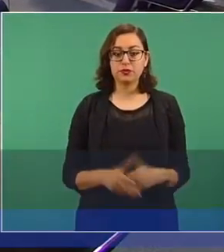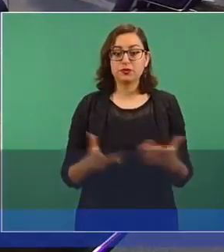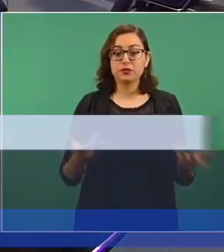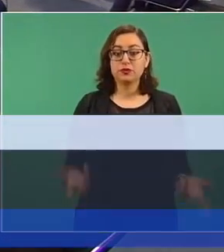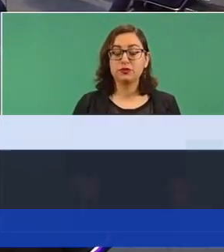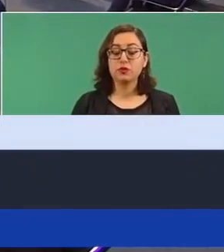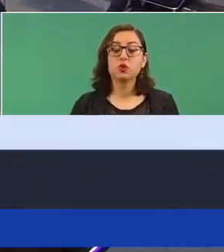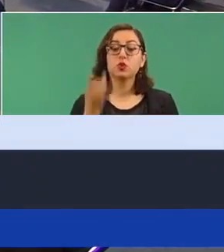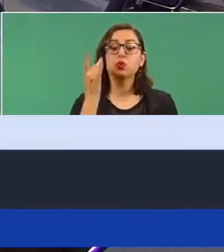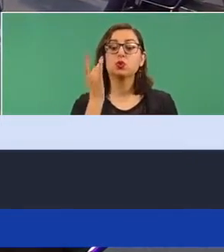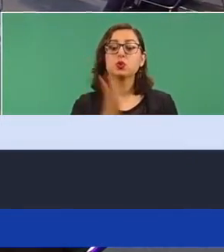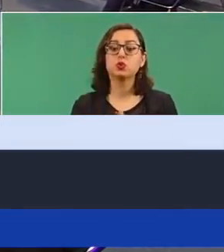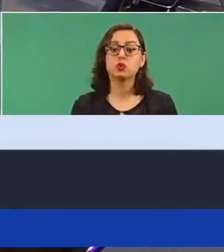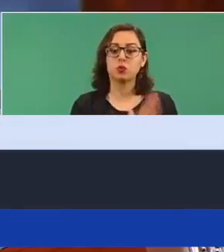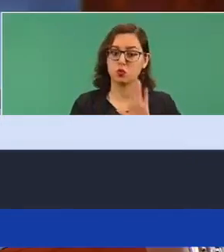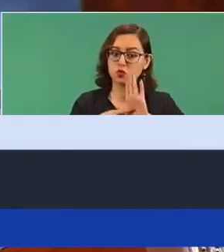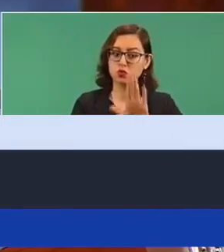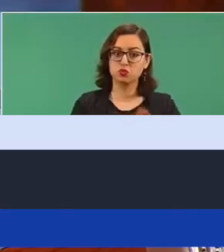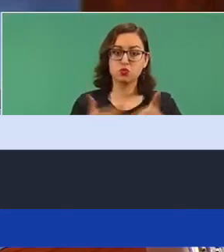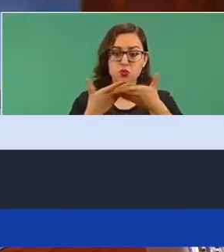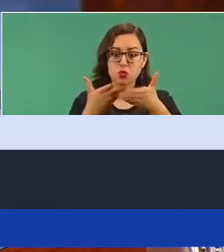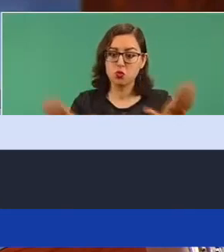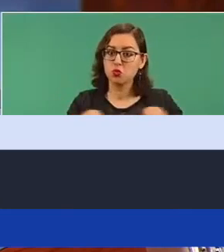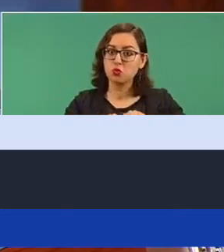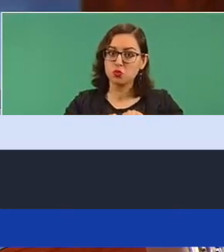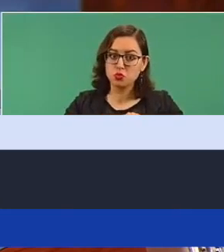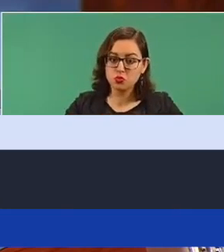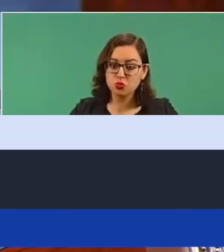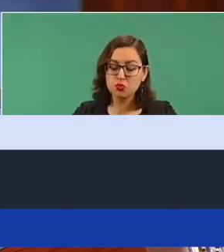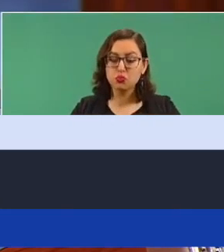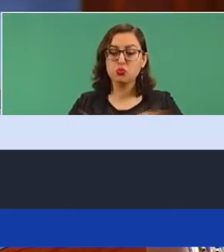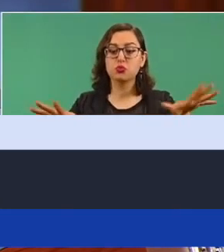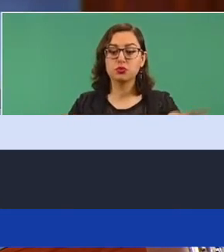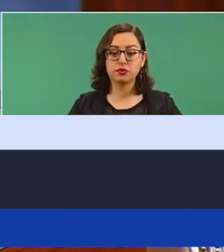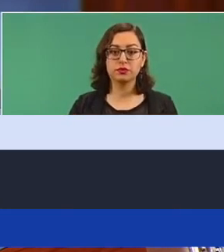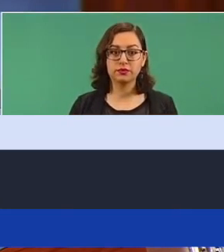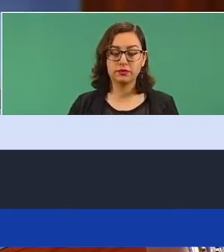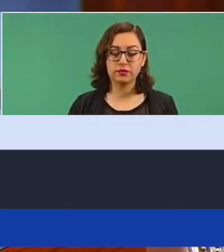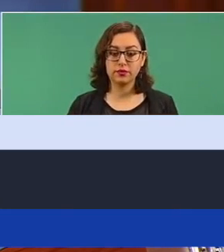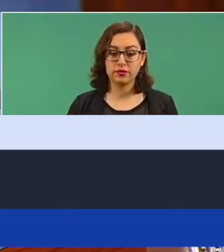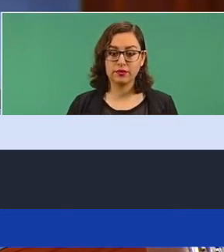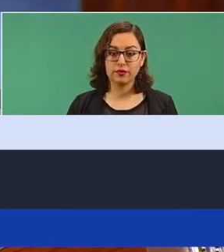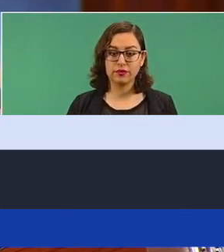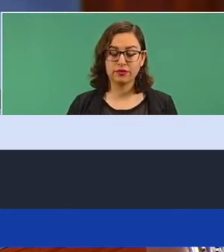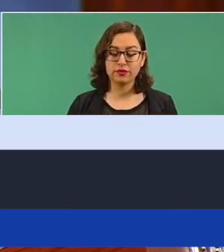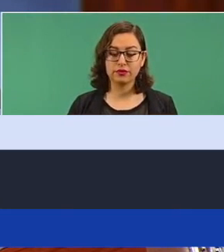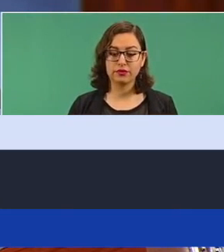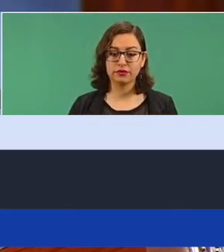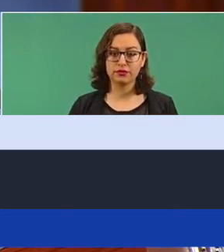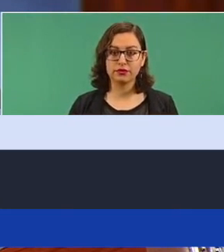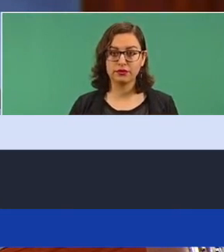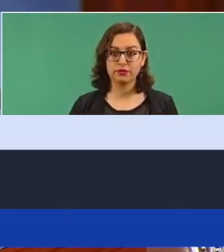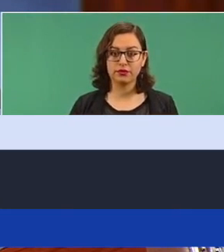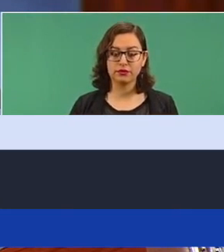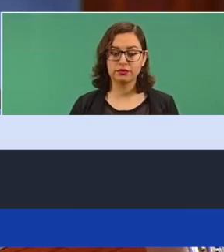ventilar los asuntos públicos, es